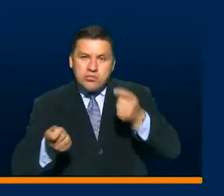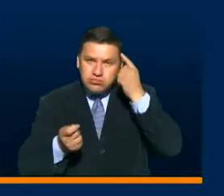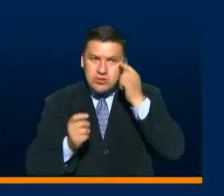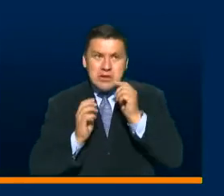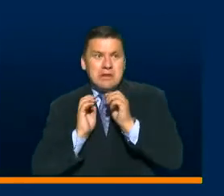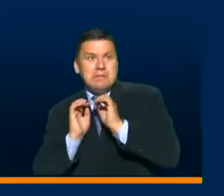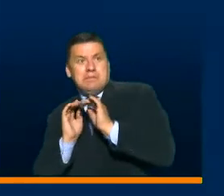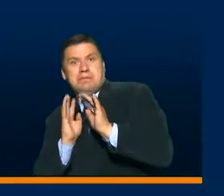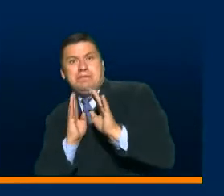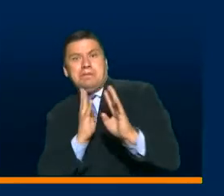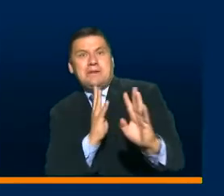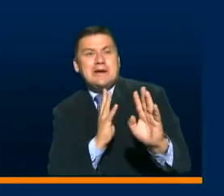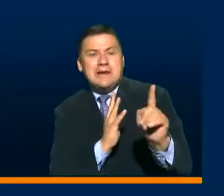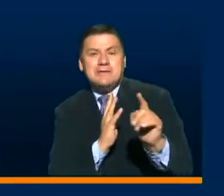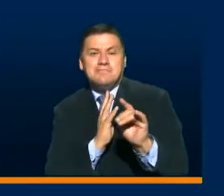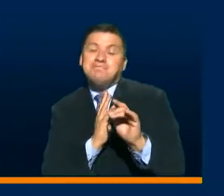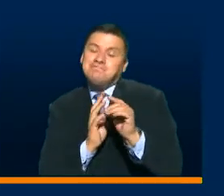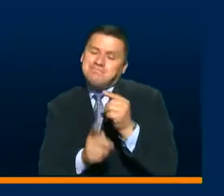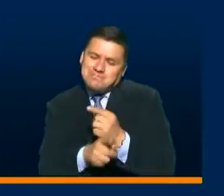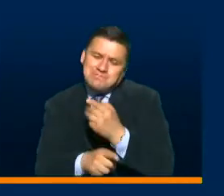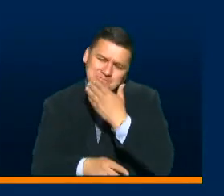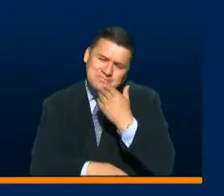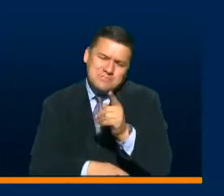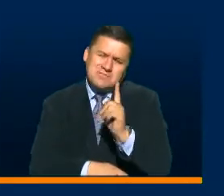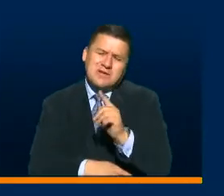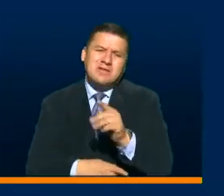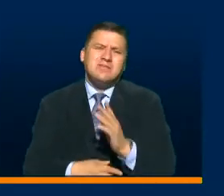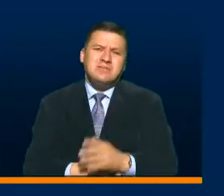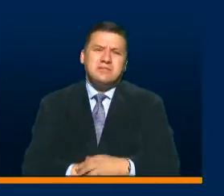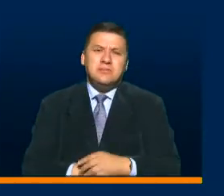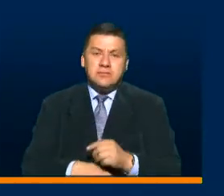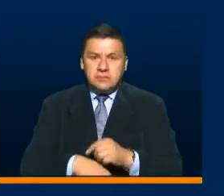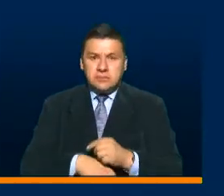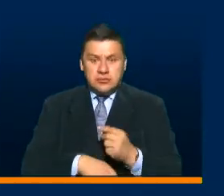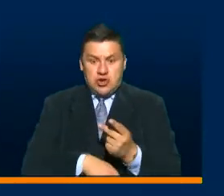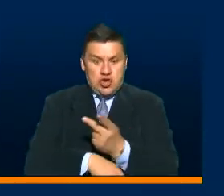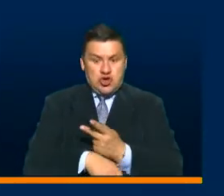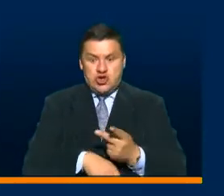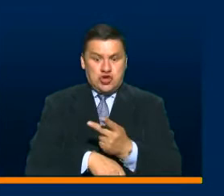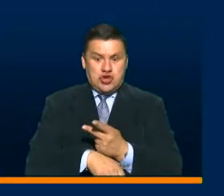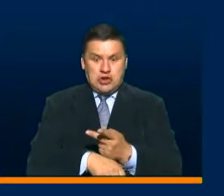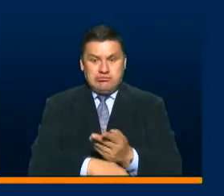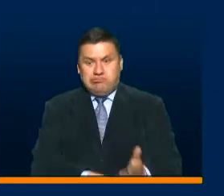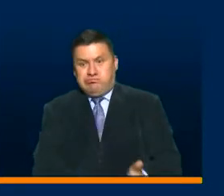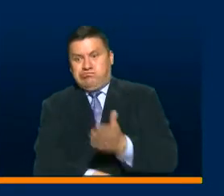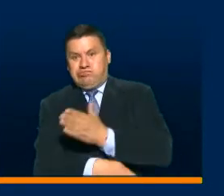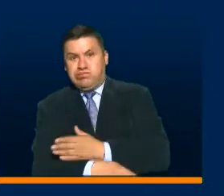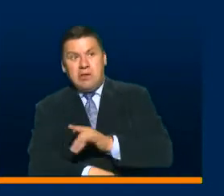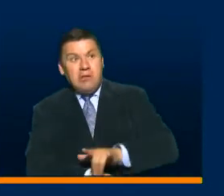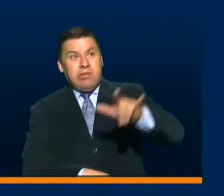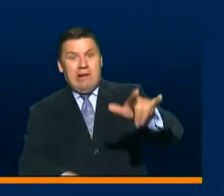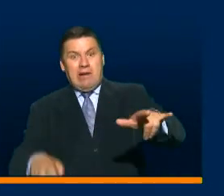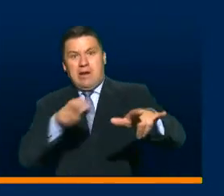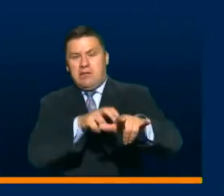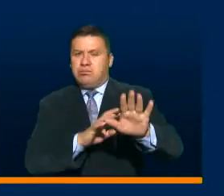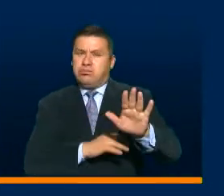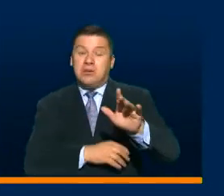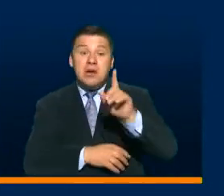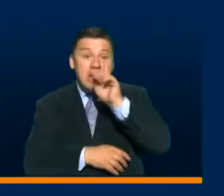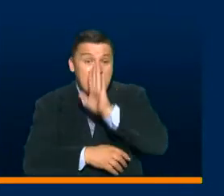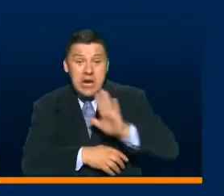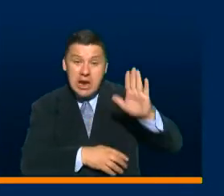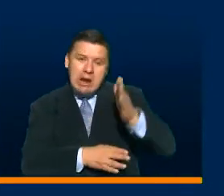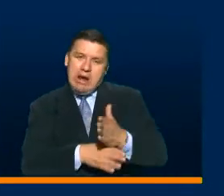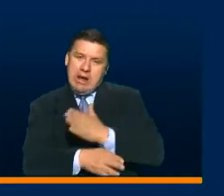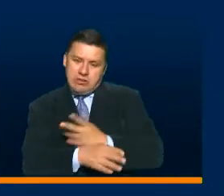afluencia es preciso que no lleguen con más de dos horas al momento de su vuelo, si es un vuelo nacional